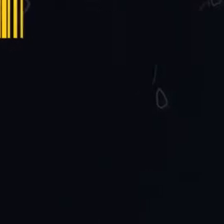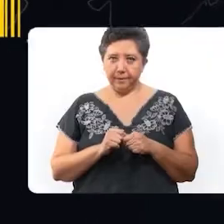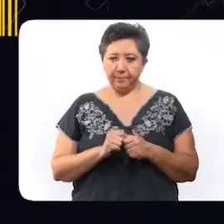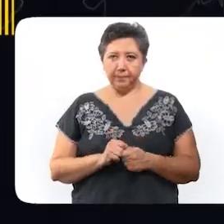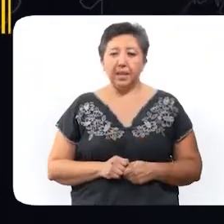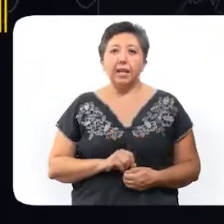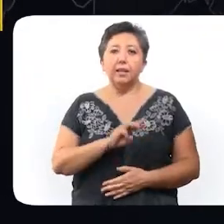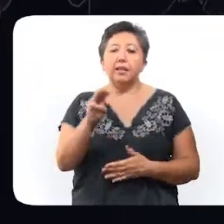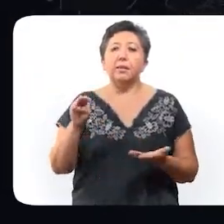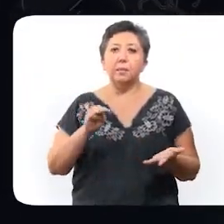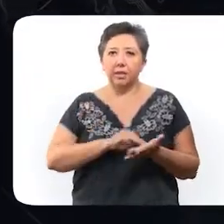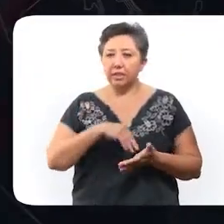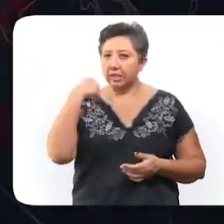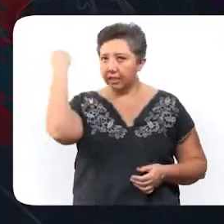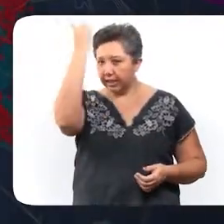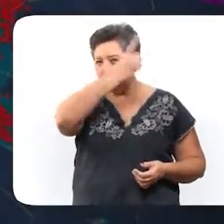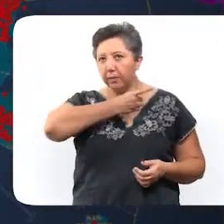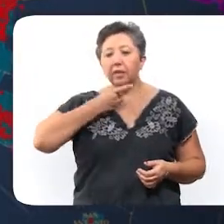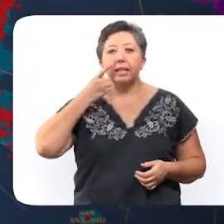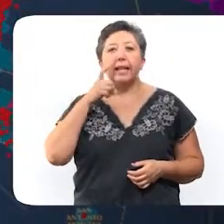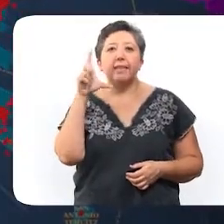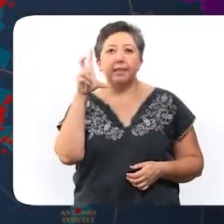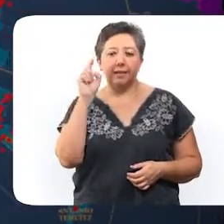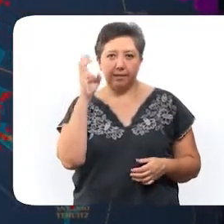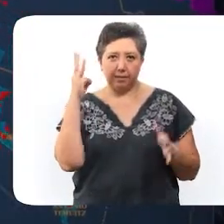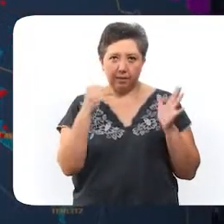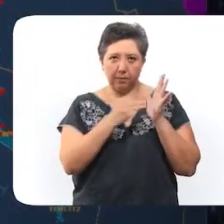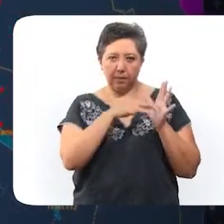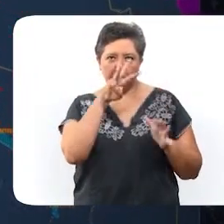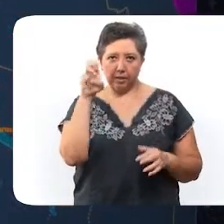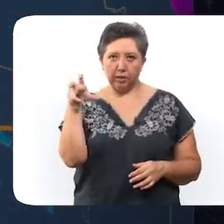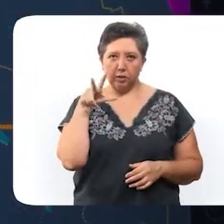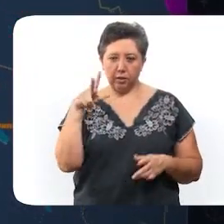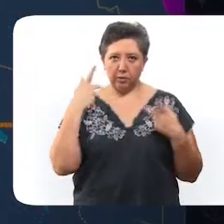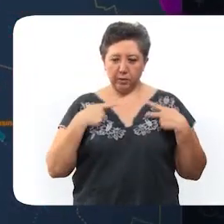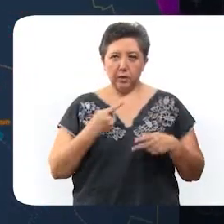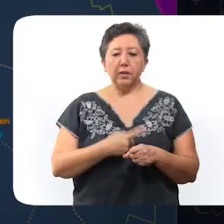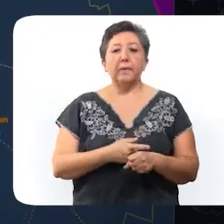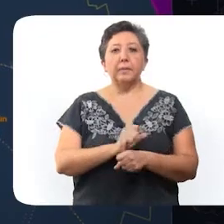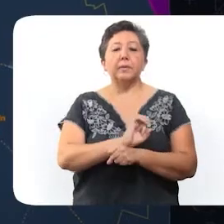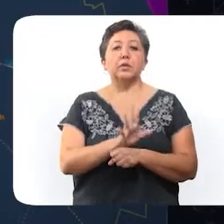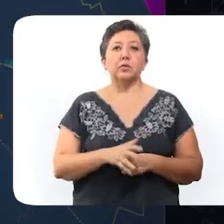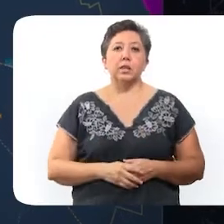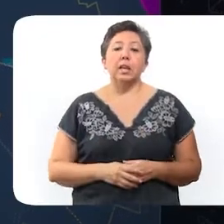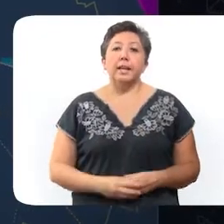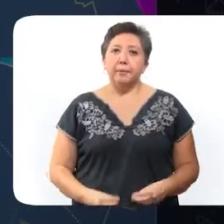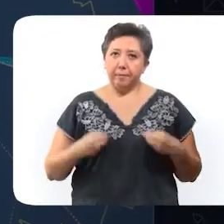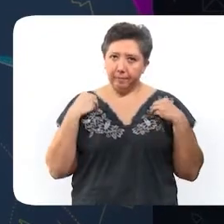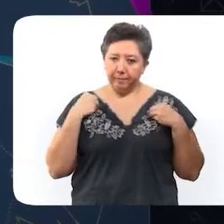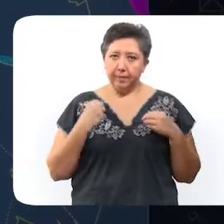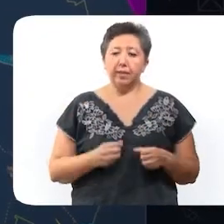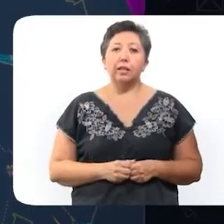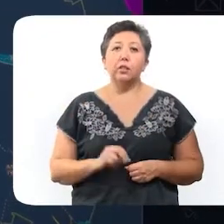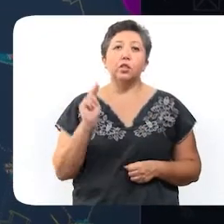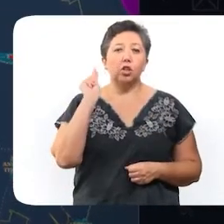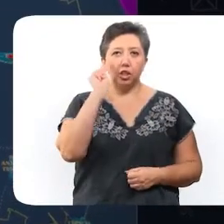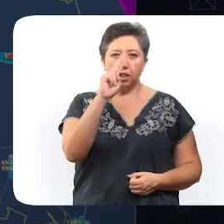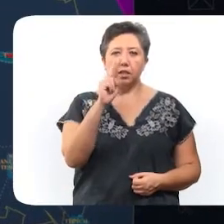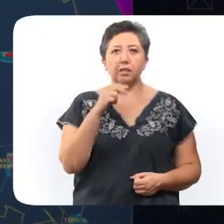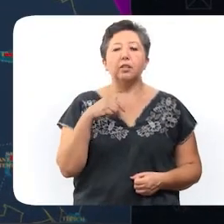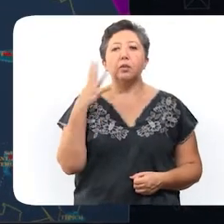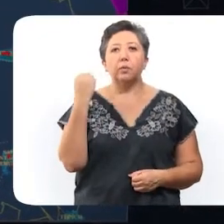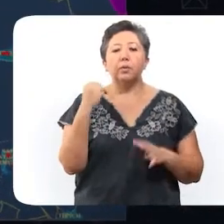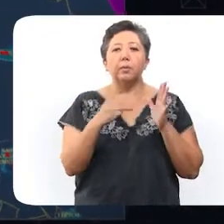Específicamente en Mérida se han diagnosticado 33.318 personas contagiadas de coronavirus que viven en la zona